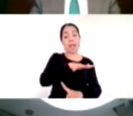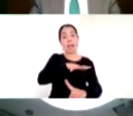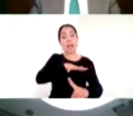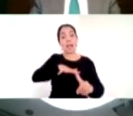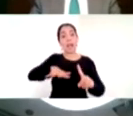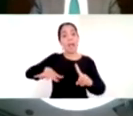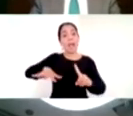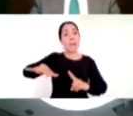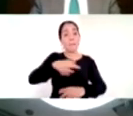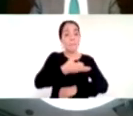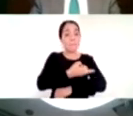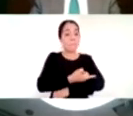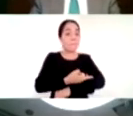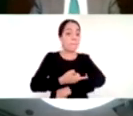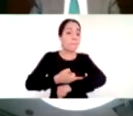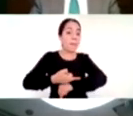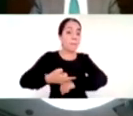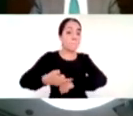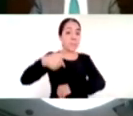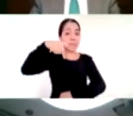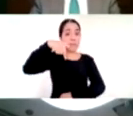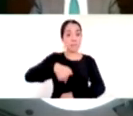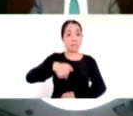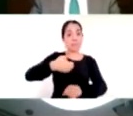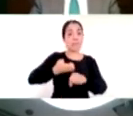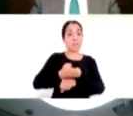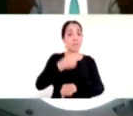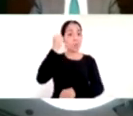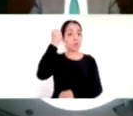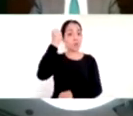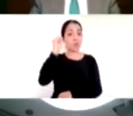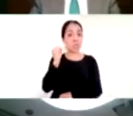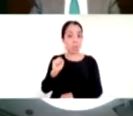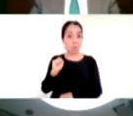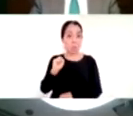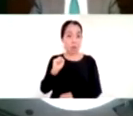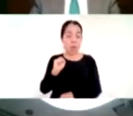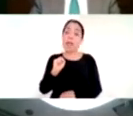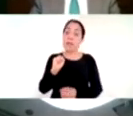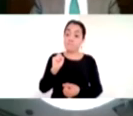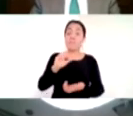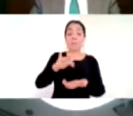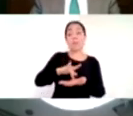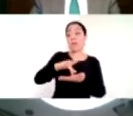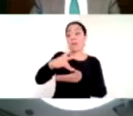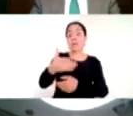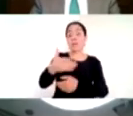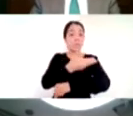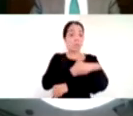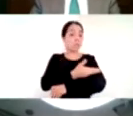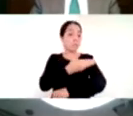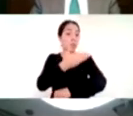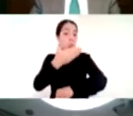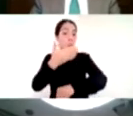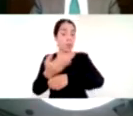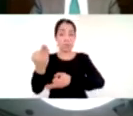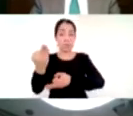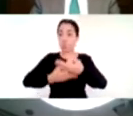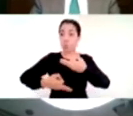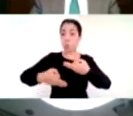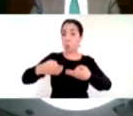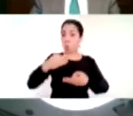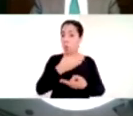sinaloenses y eso solamente pudo haber sido posible gracias al acompañamiento que tiene toda la estructura